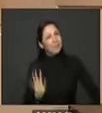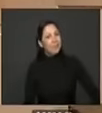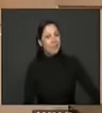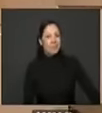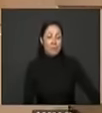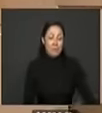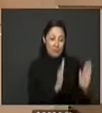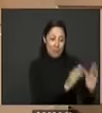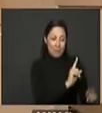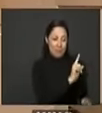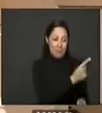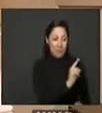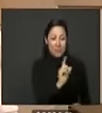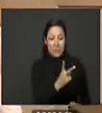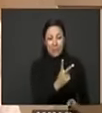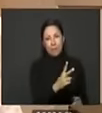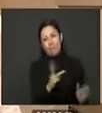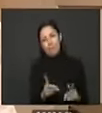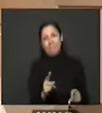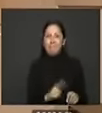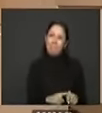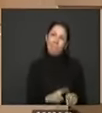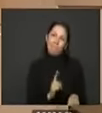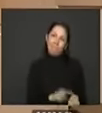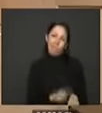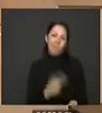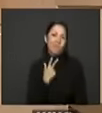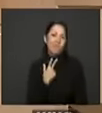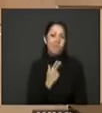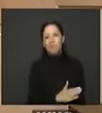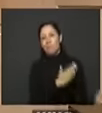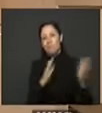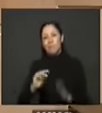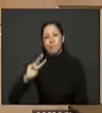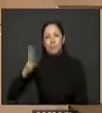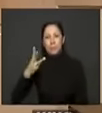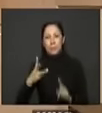el segundo eje por razones de tiempo entonces voy a avanzar al tercer eje